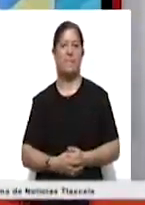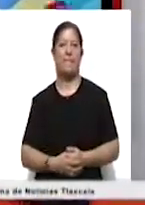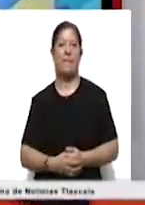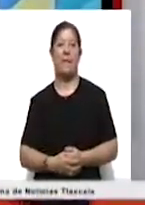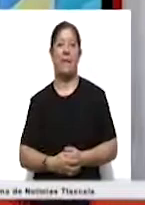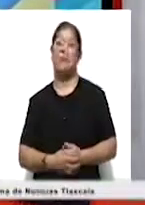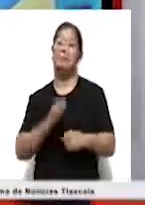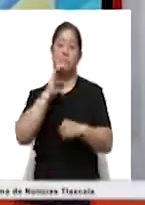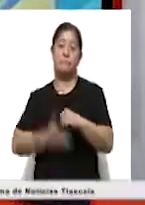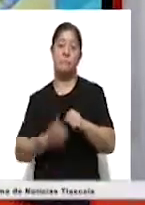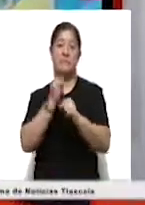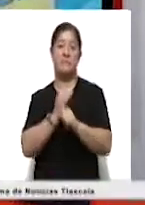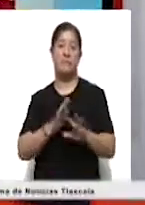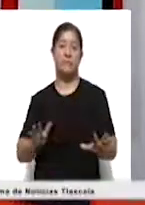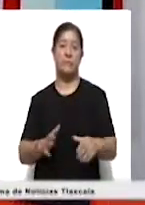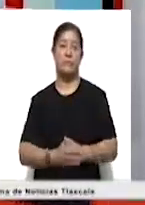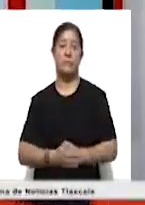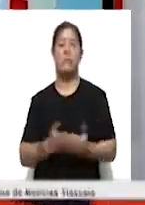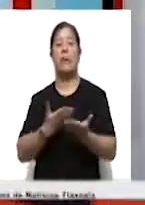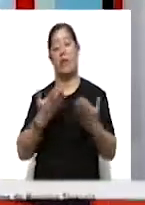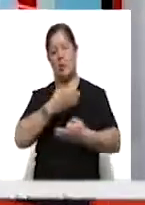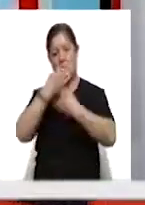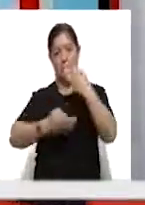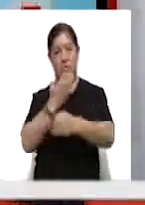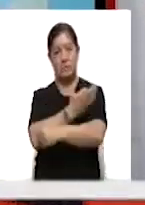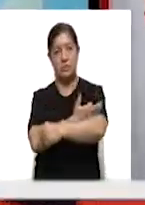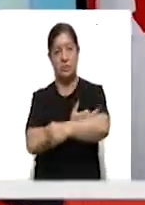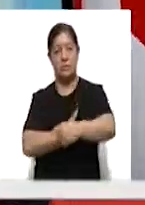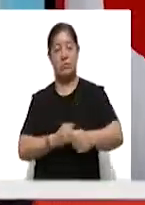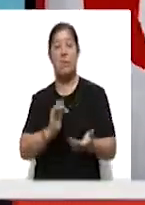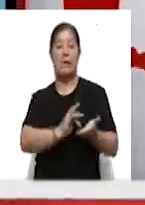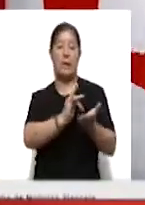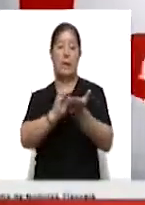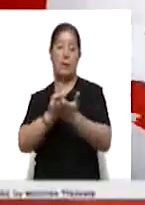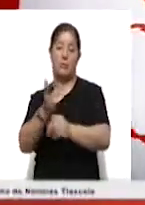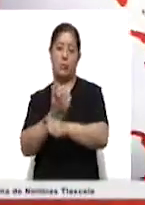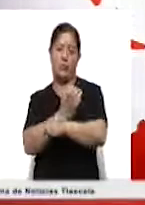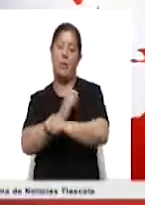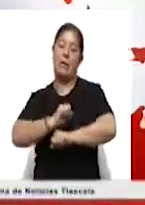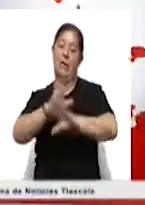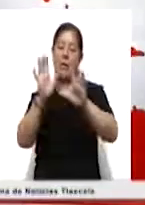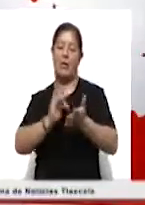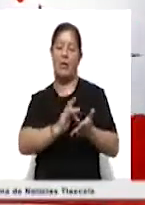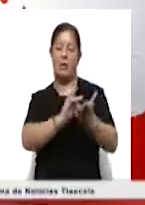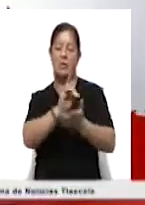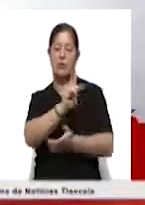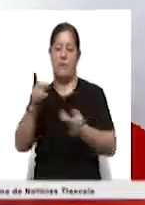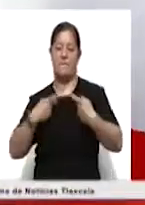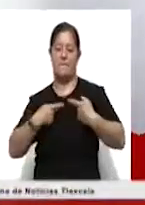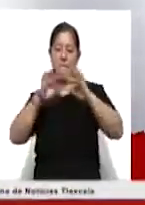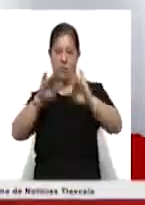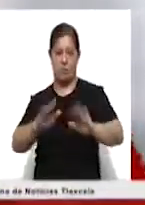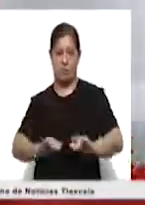Pues hasta aquí la información de la emisión vespertina de Ahora Noticias. Agradecemos mucho su compañía. Por supuesto, agradecemos a quienes nos escribieron